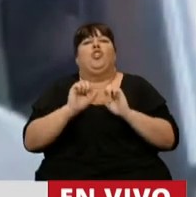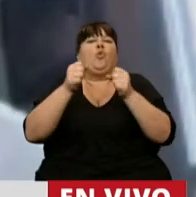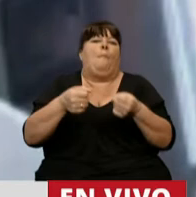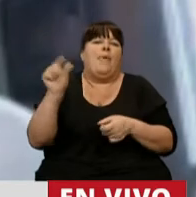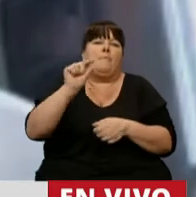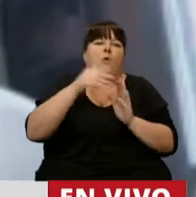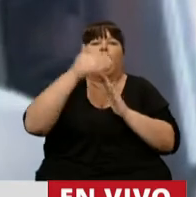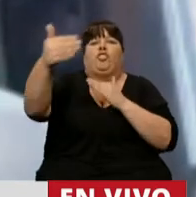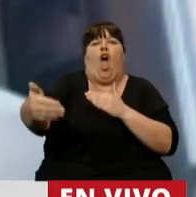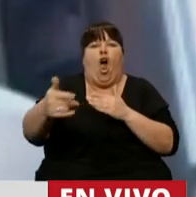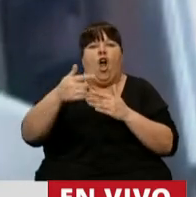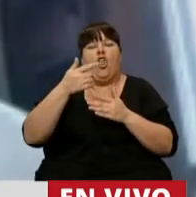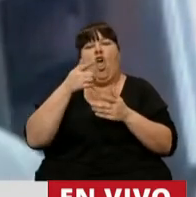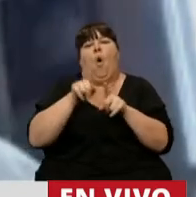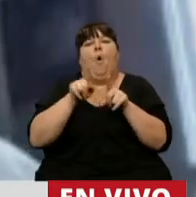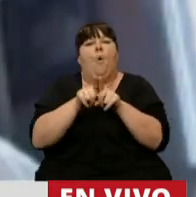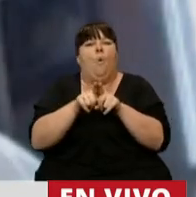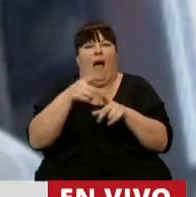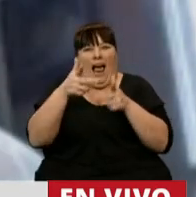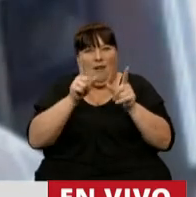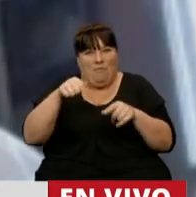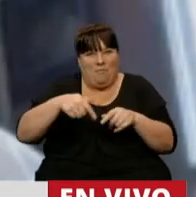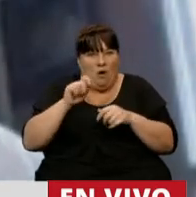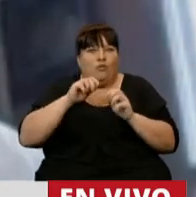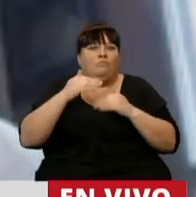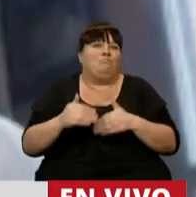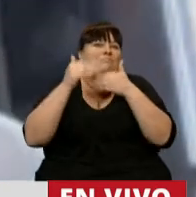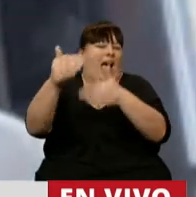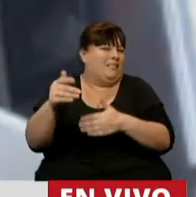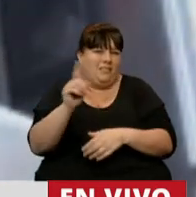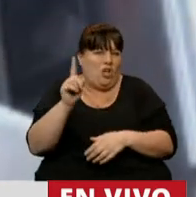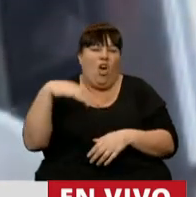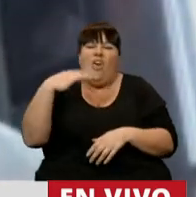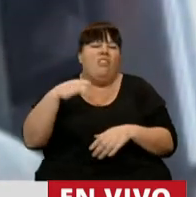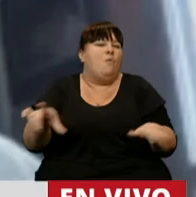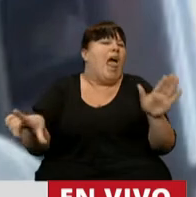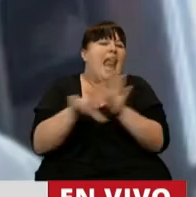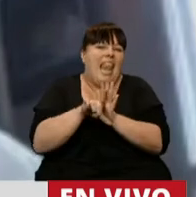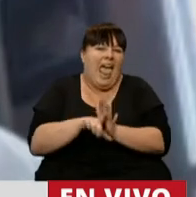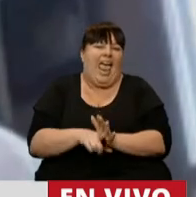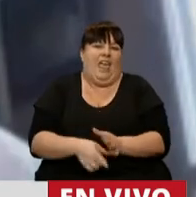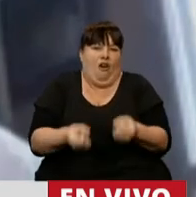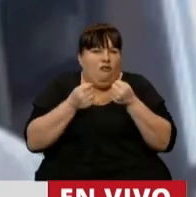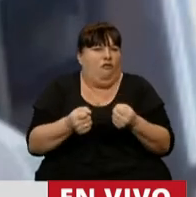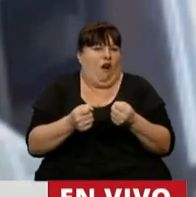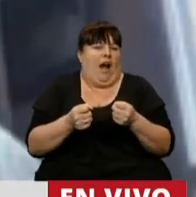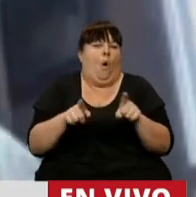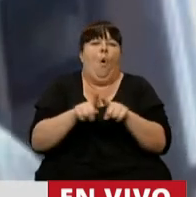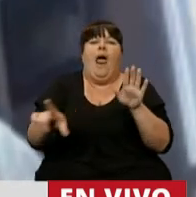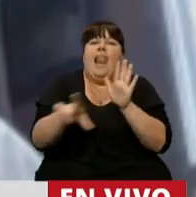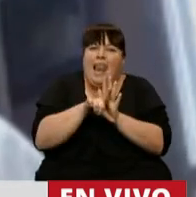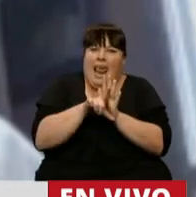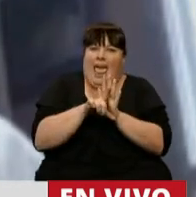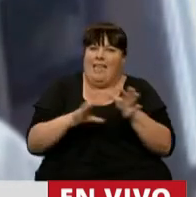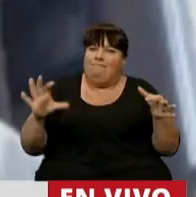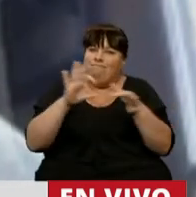temporaria de acciones como en el caso de lo que estamos haciendo. Necesitamos una legislación consistente, una legislación